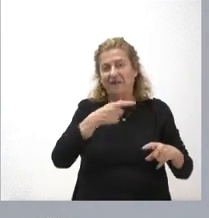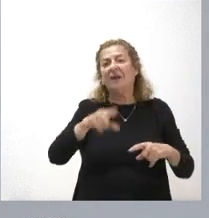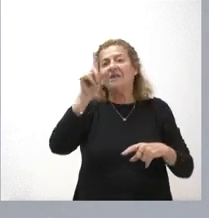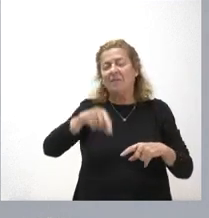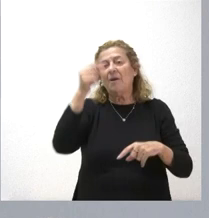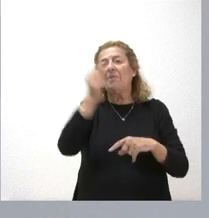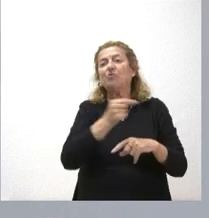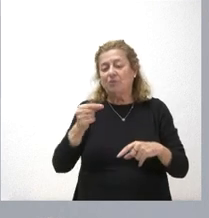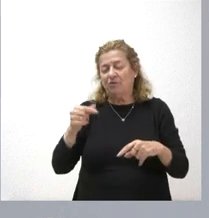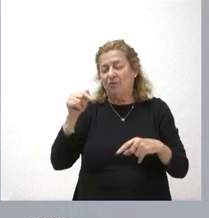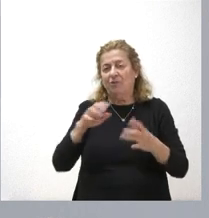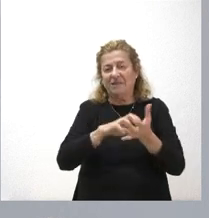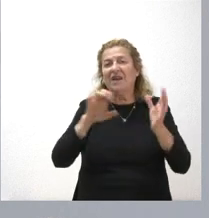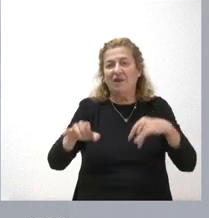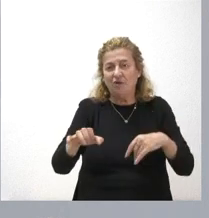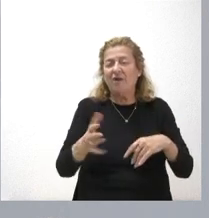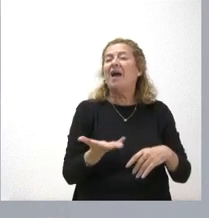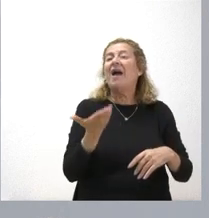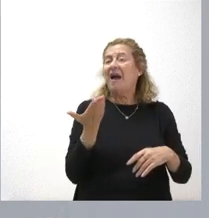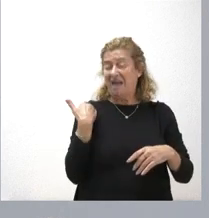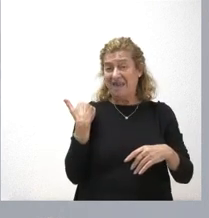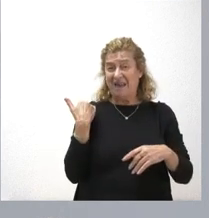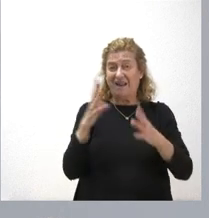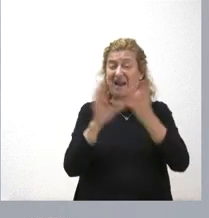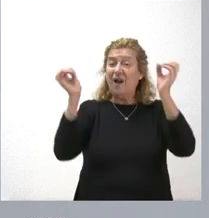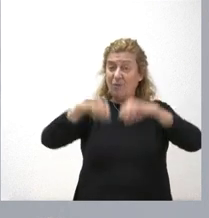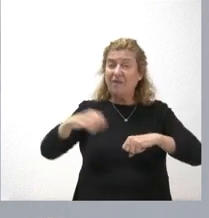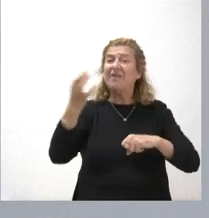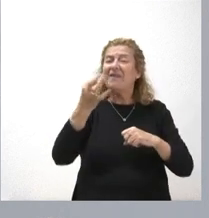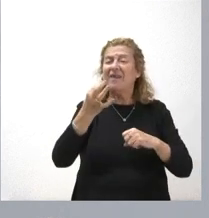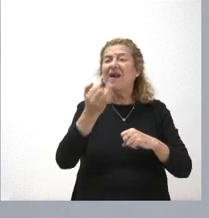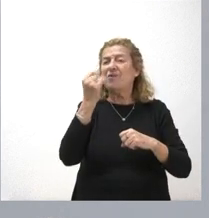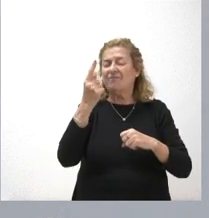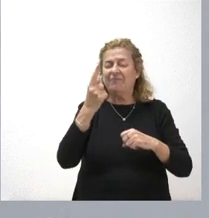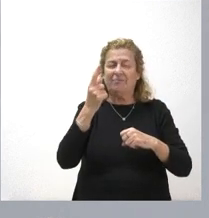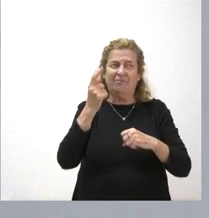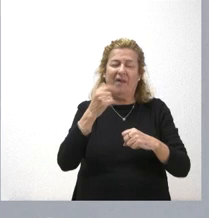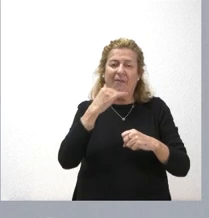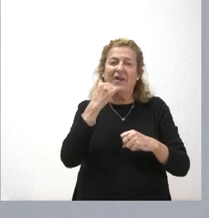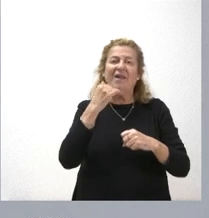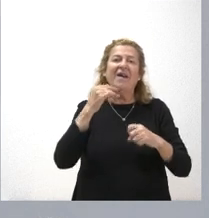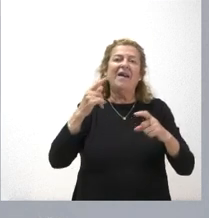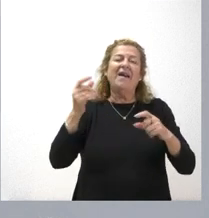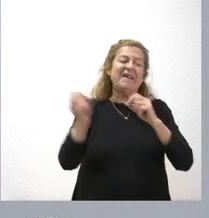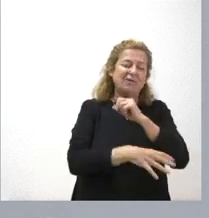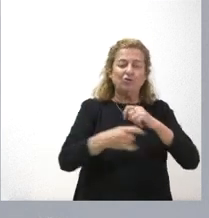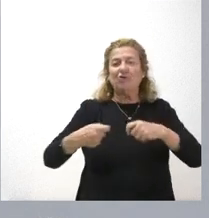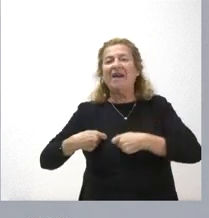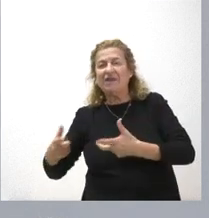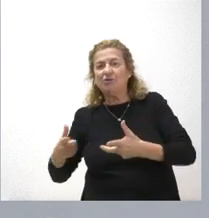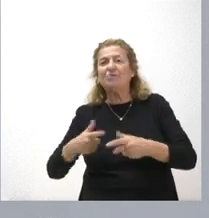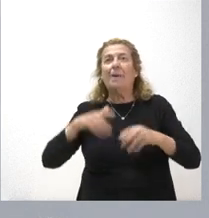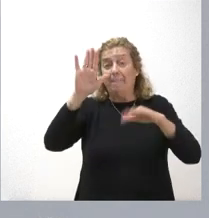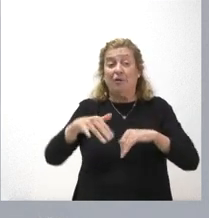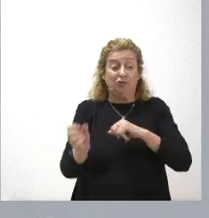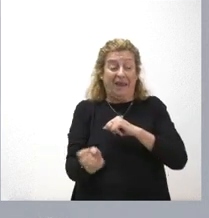presupuesto de la comunidad lo que ayer se acordó pues tiene un impacto en términos de ingresos y gastos de menores ingresos porque